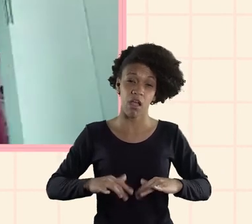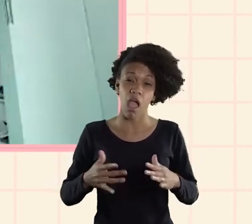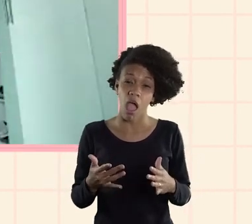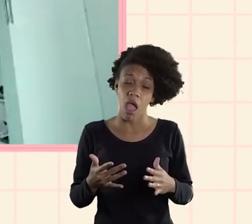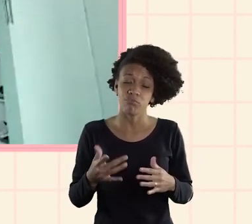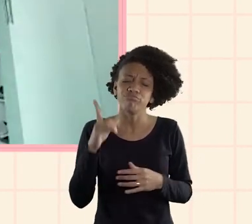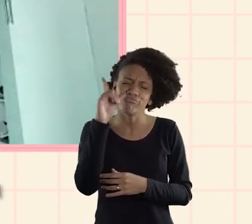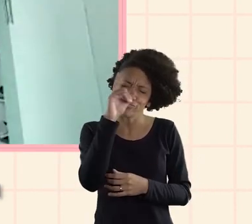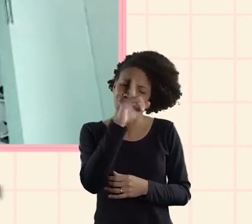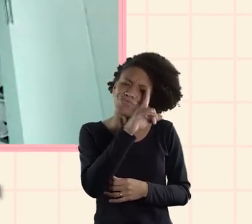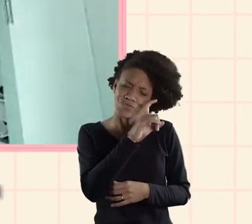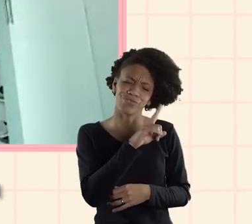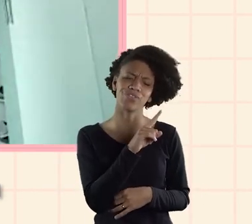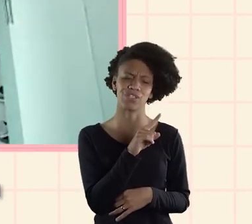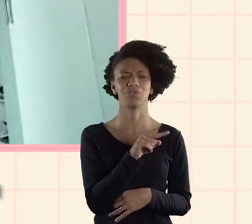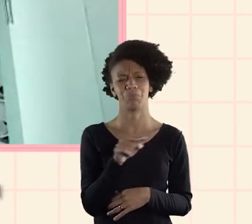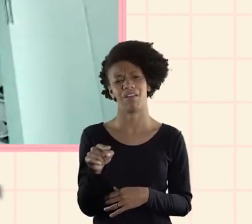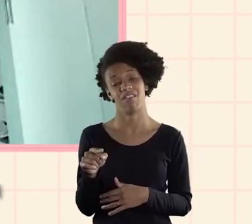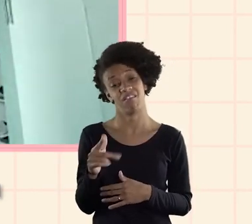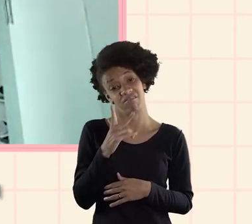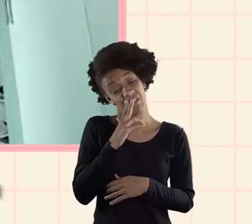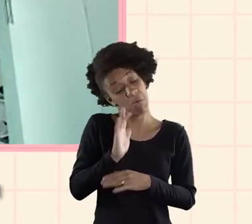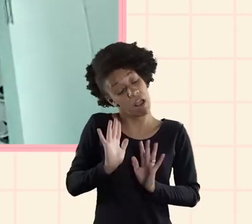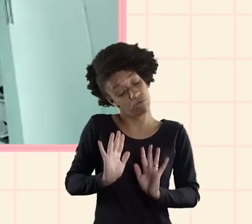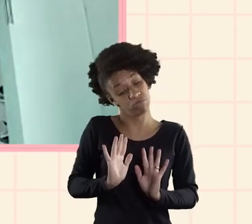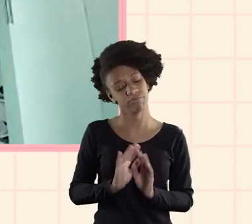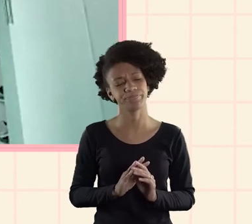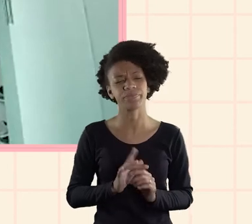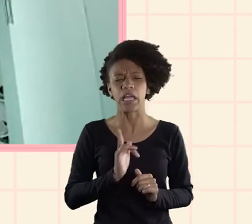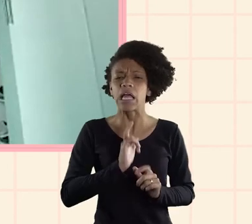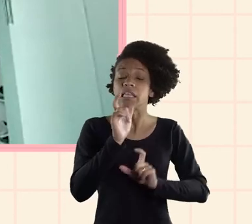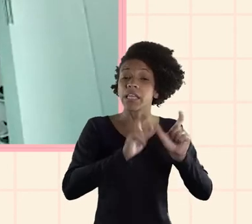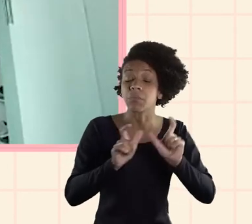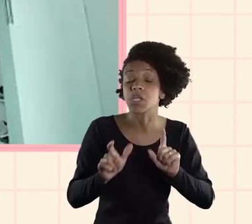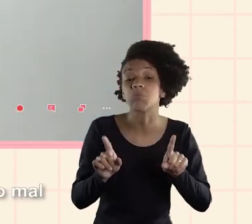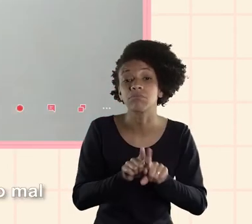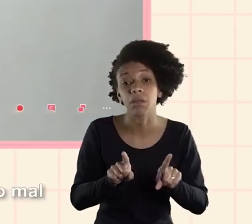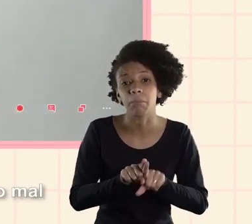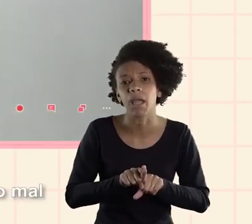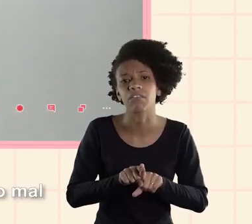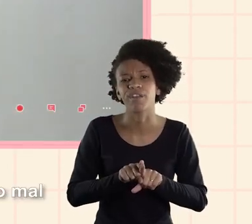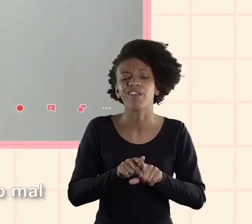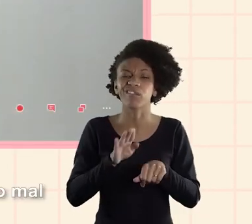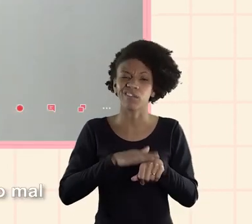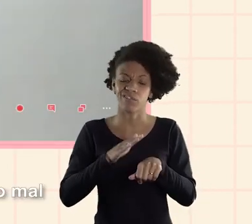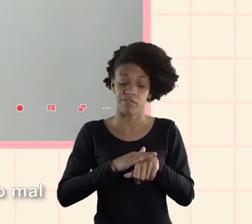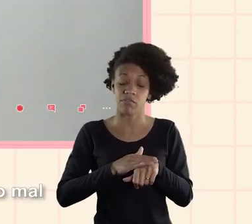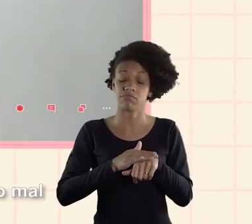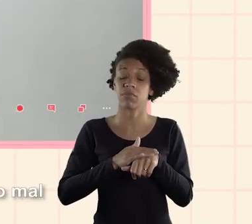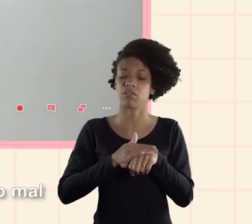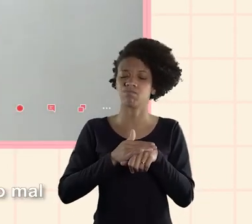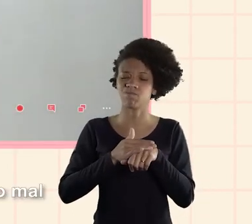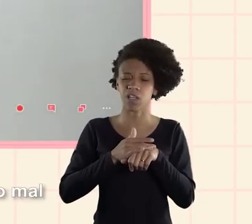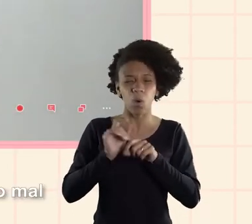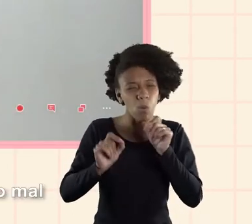Hay que son víctimas de hate. Es muy